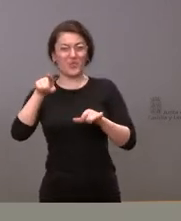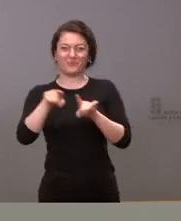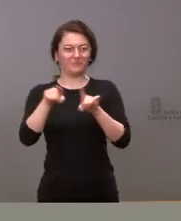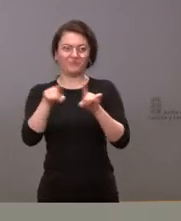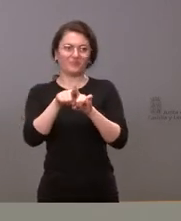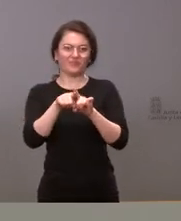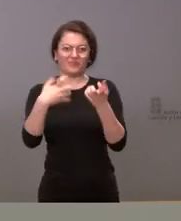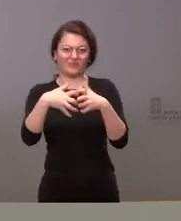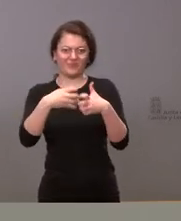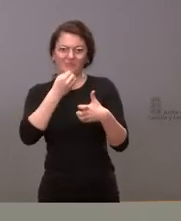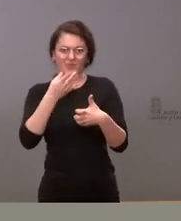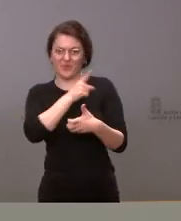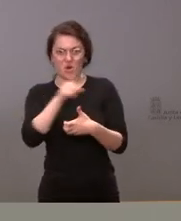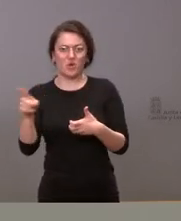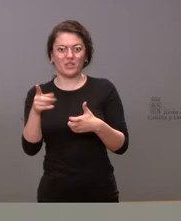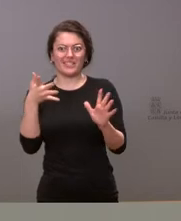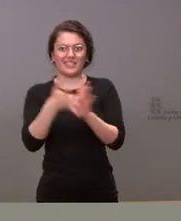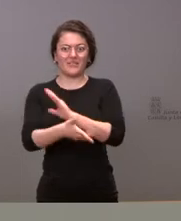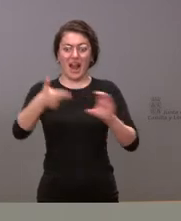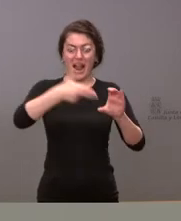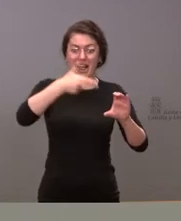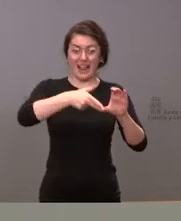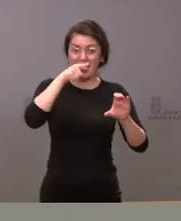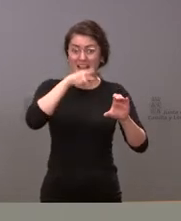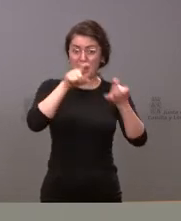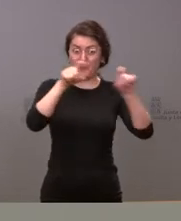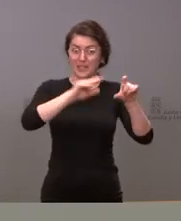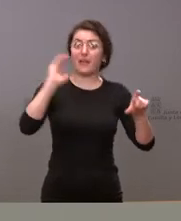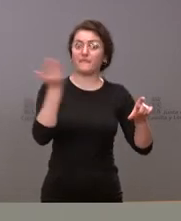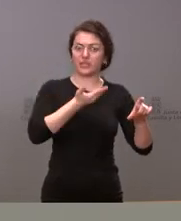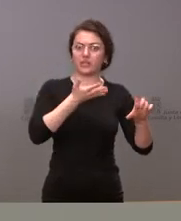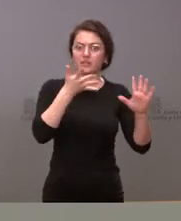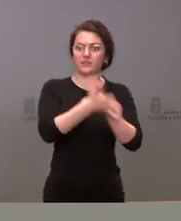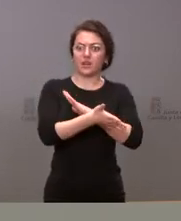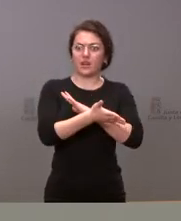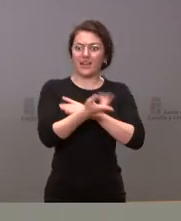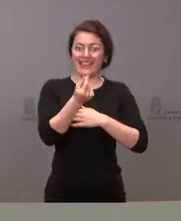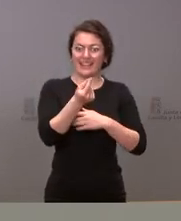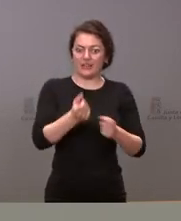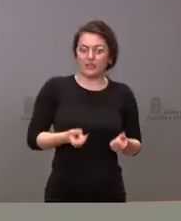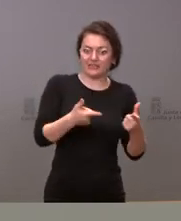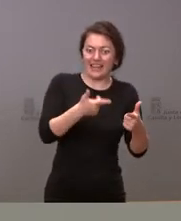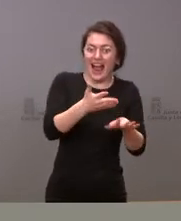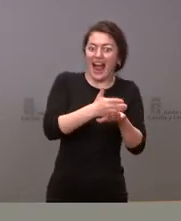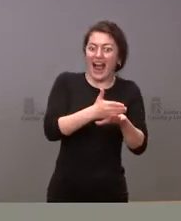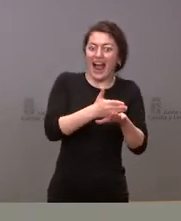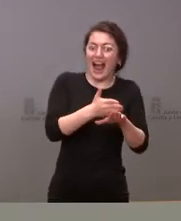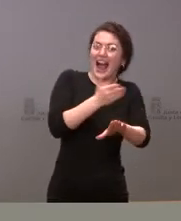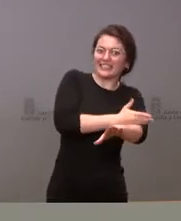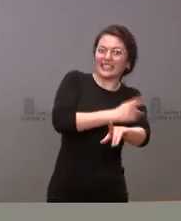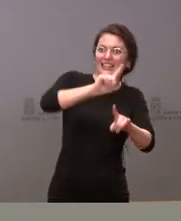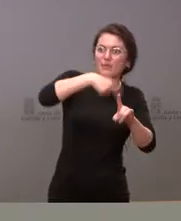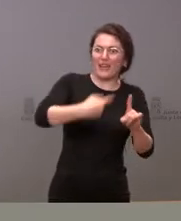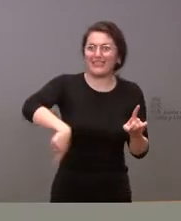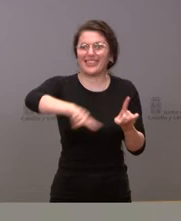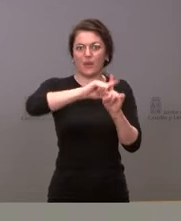disfuncional y causa un perjuicio muy claro a las estaciones de servicio que tienen que adelantar en muchos casos el dinero que les es retornado tarde